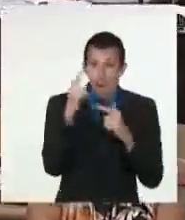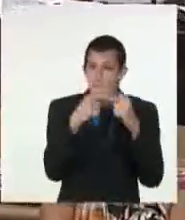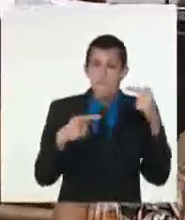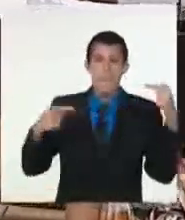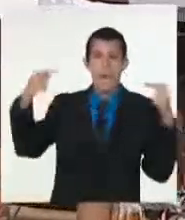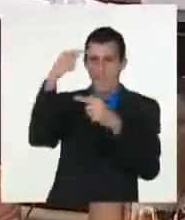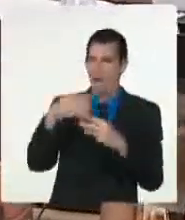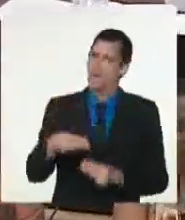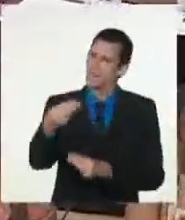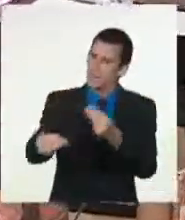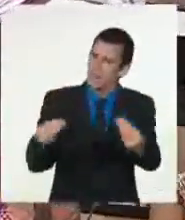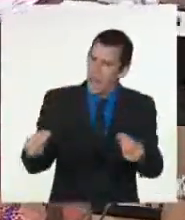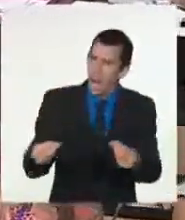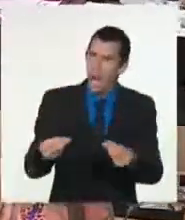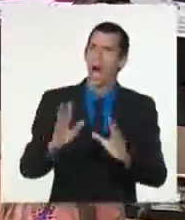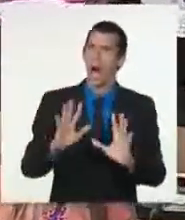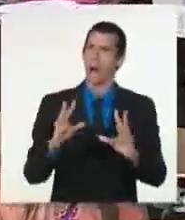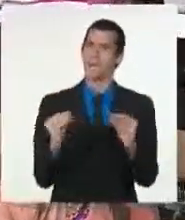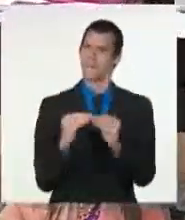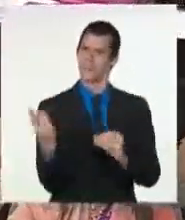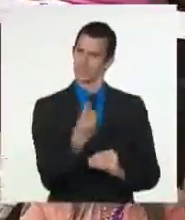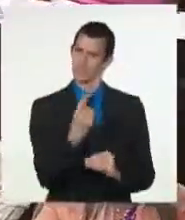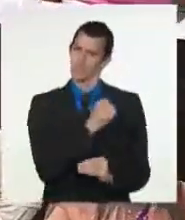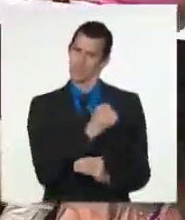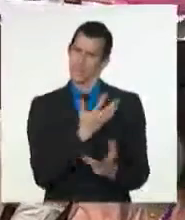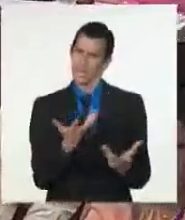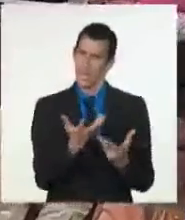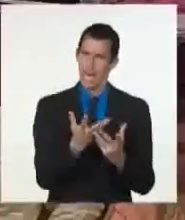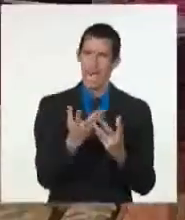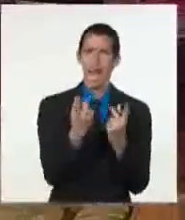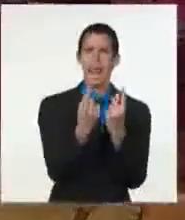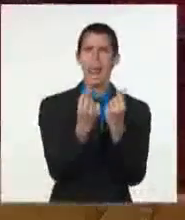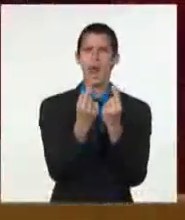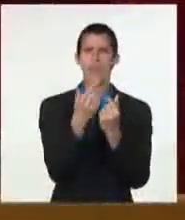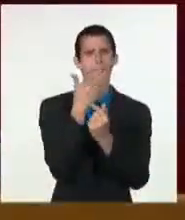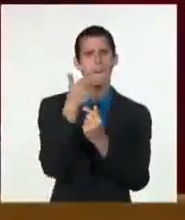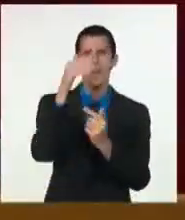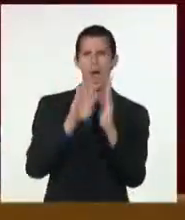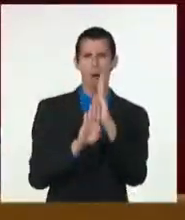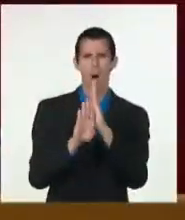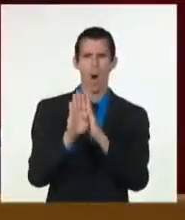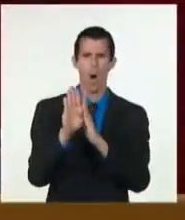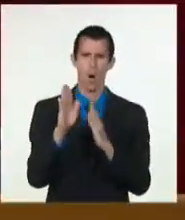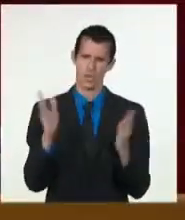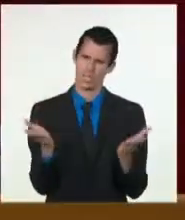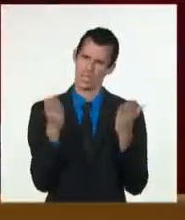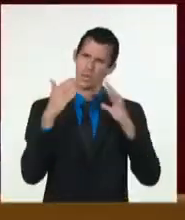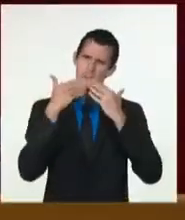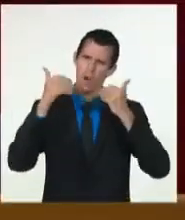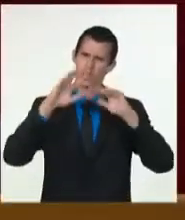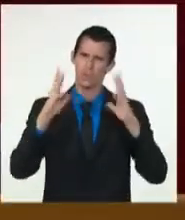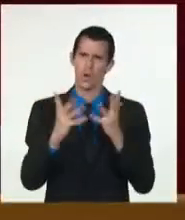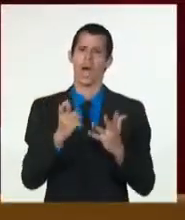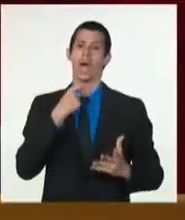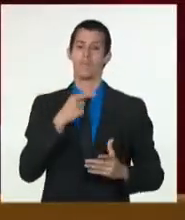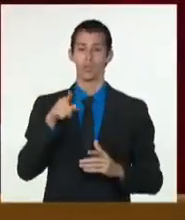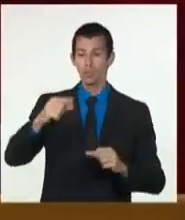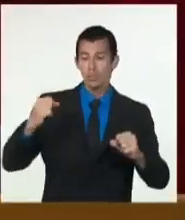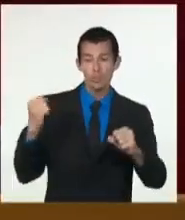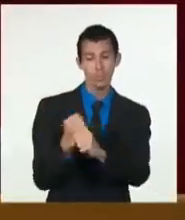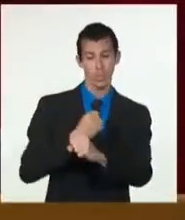más y se asista fundamentalmente a los que están imposibilitados de aportar. Para ello,